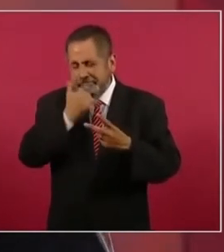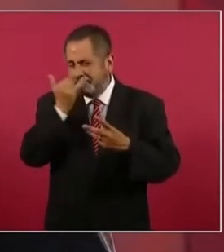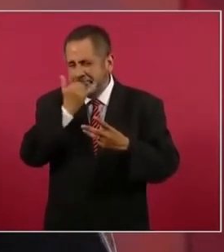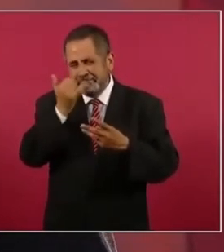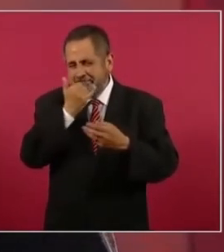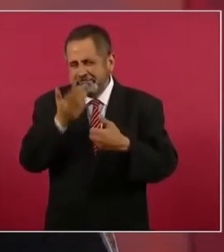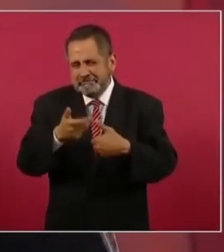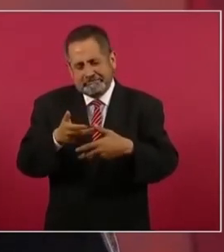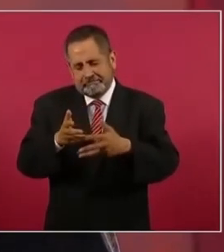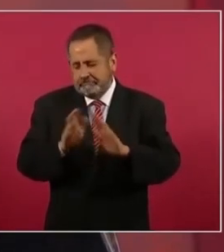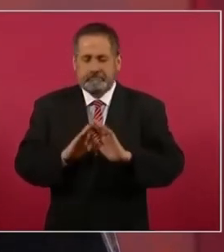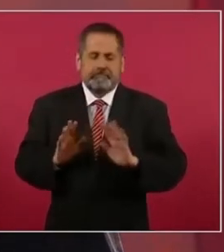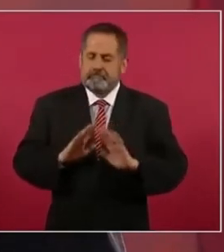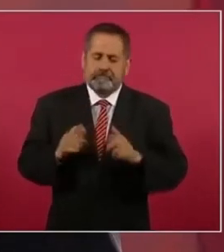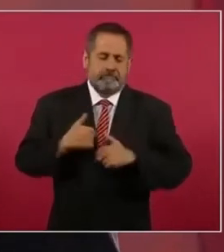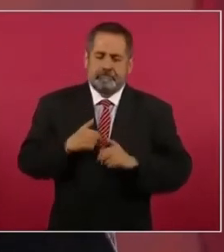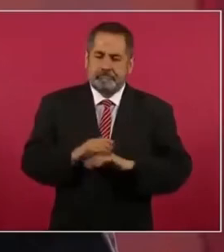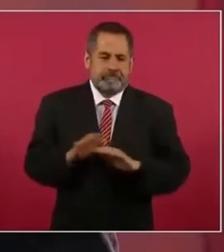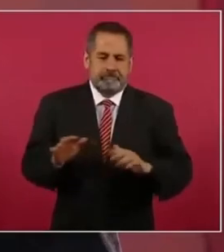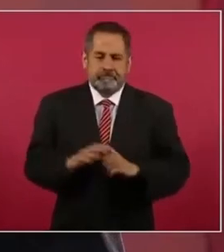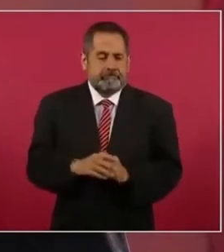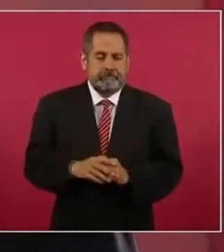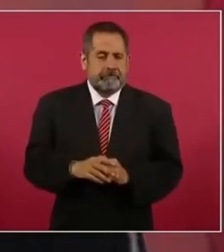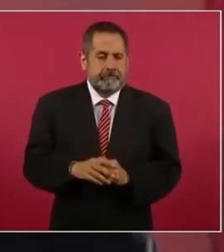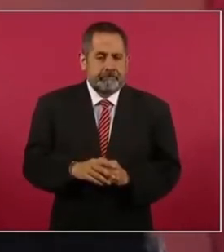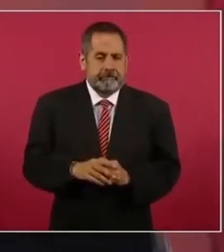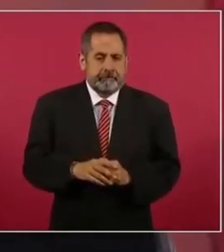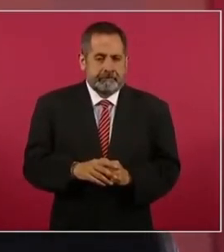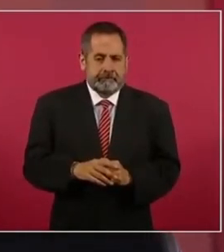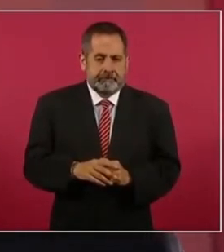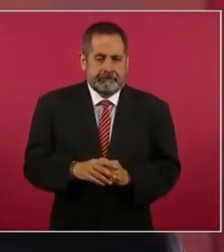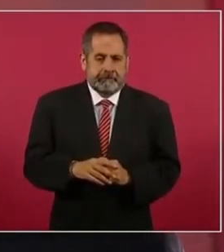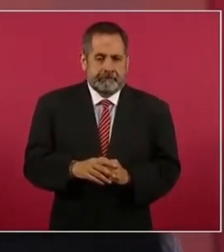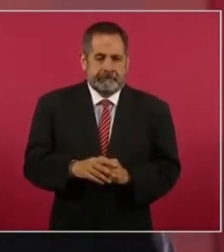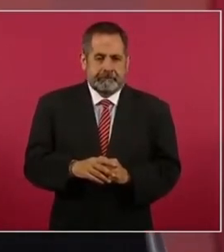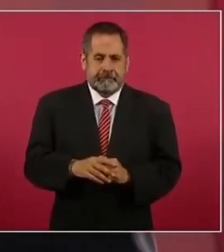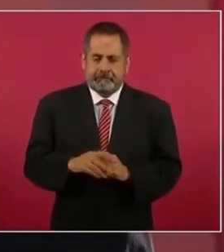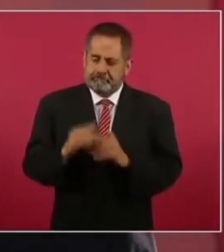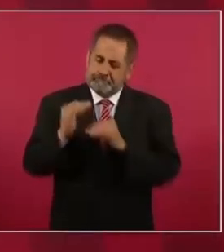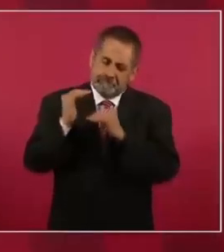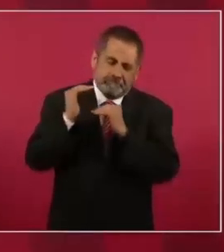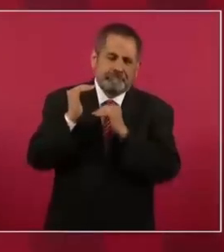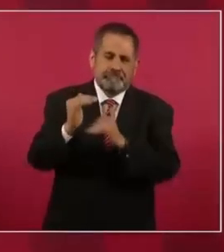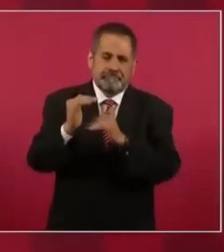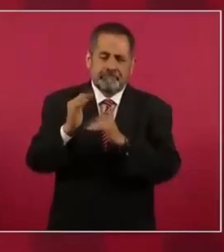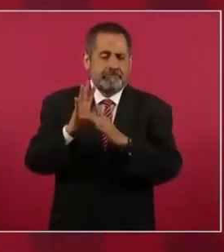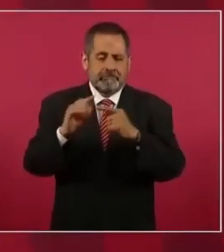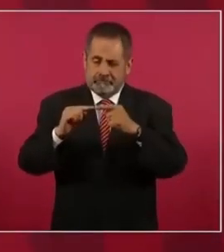Ya, se tiene un ciclo